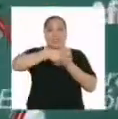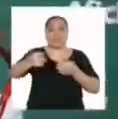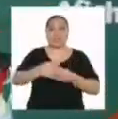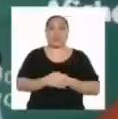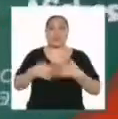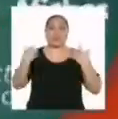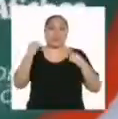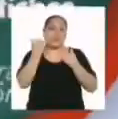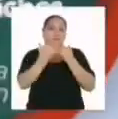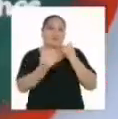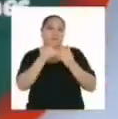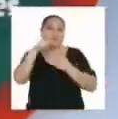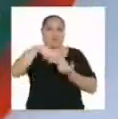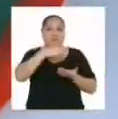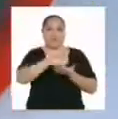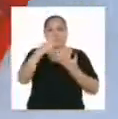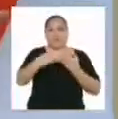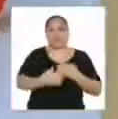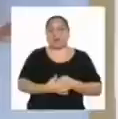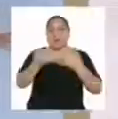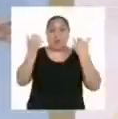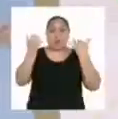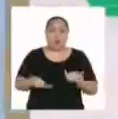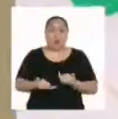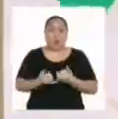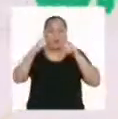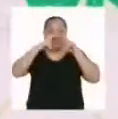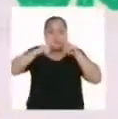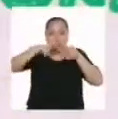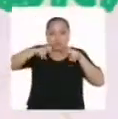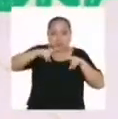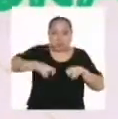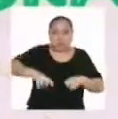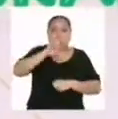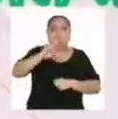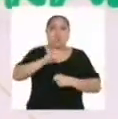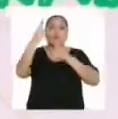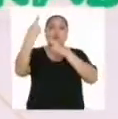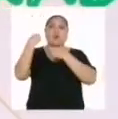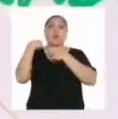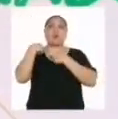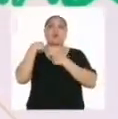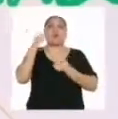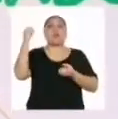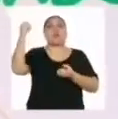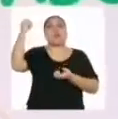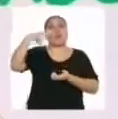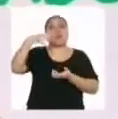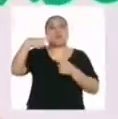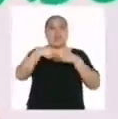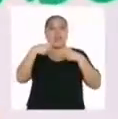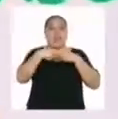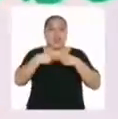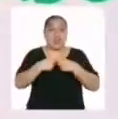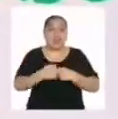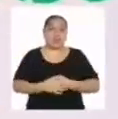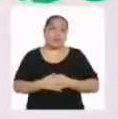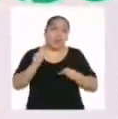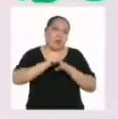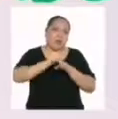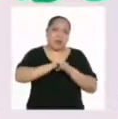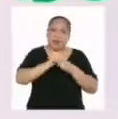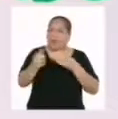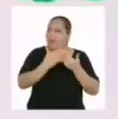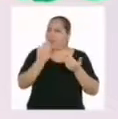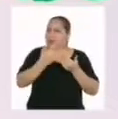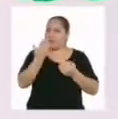Hemos llegado al final del programa. Hoy hemos investigado acerca del uso responsable de la energía a través de prácticas